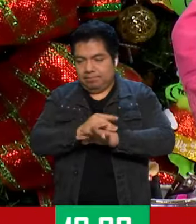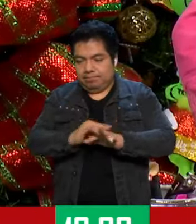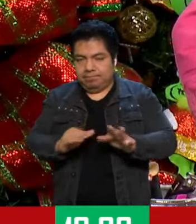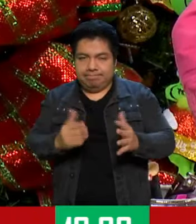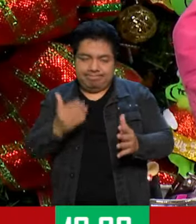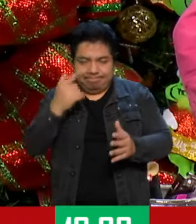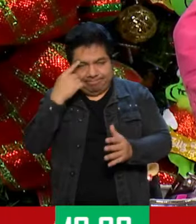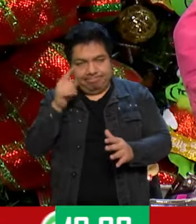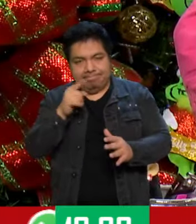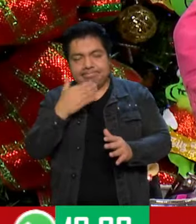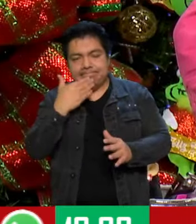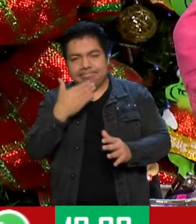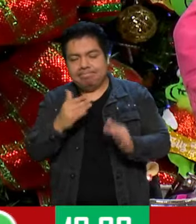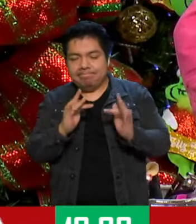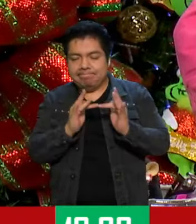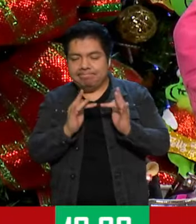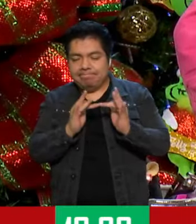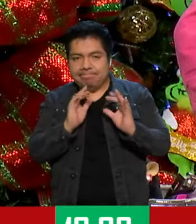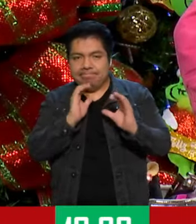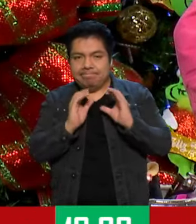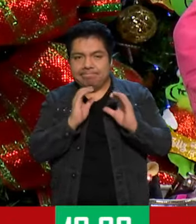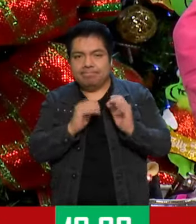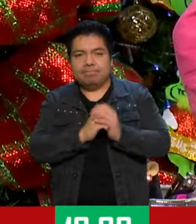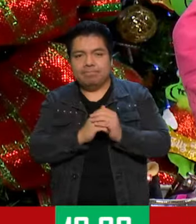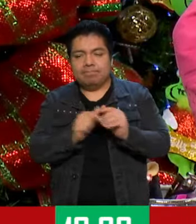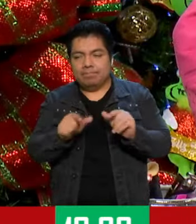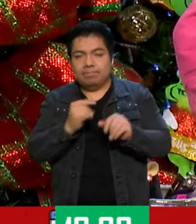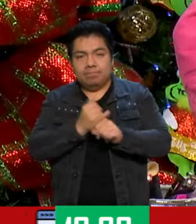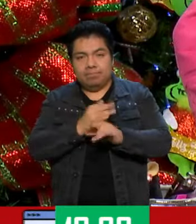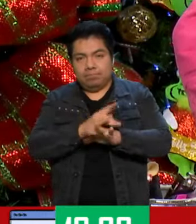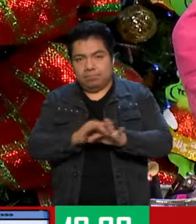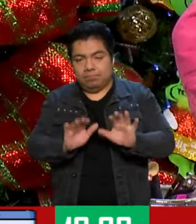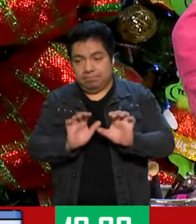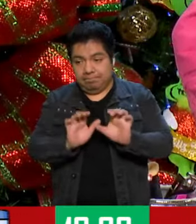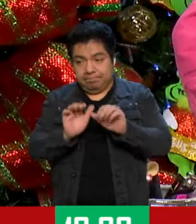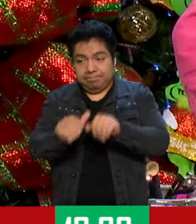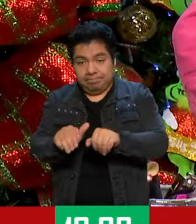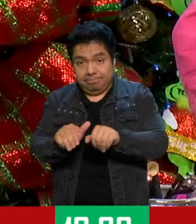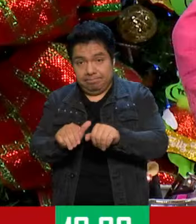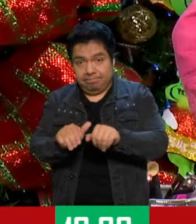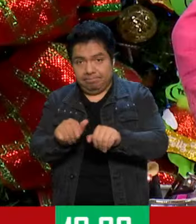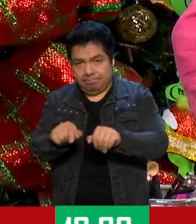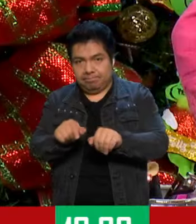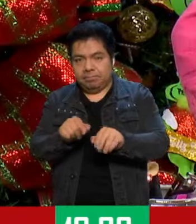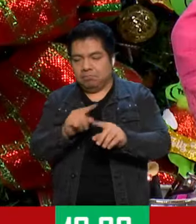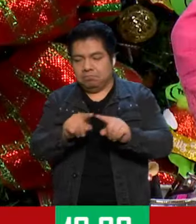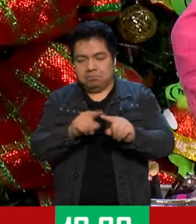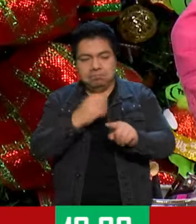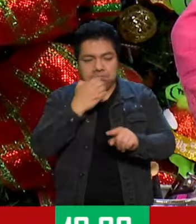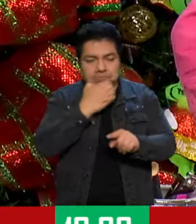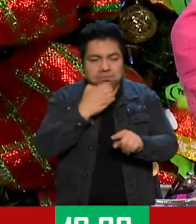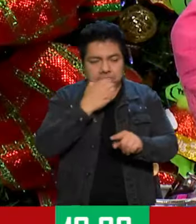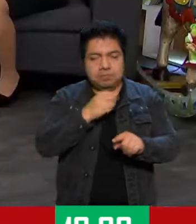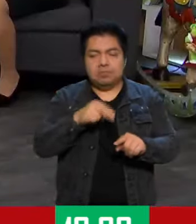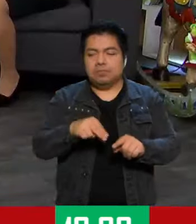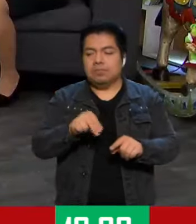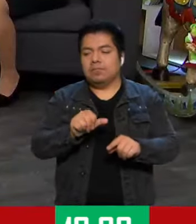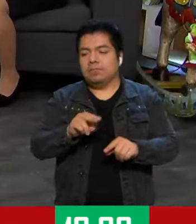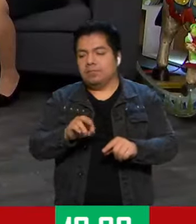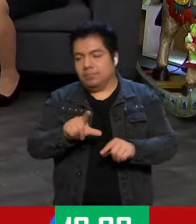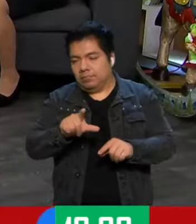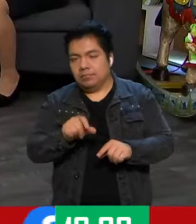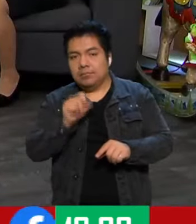excelente medio de comunicación. Pueden encontrar la información para ingresar no solamente a los planteles de educación naval, sino